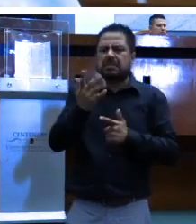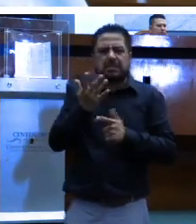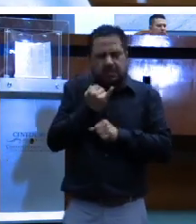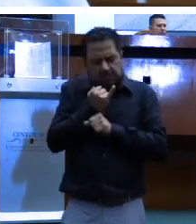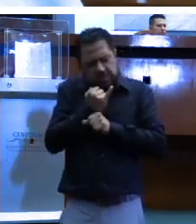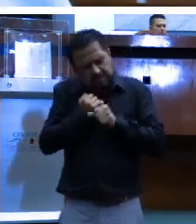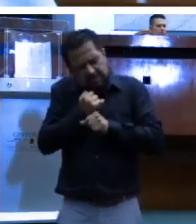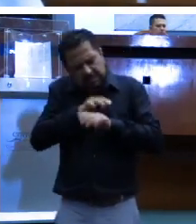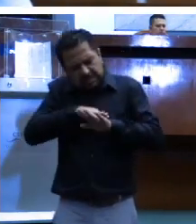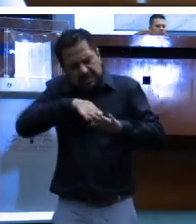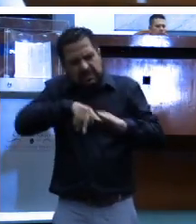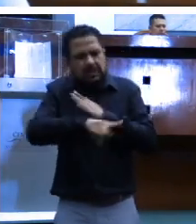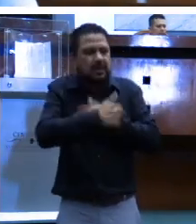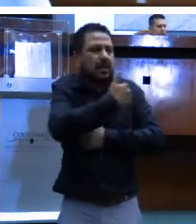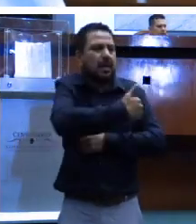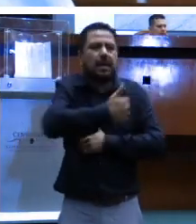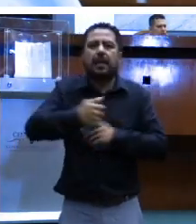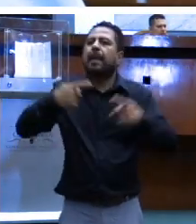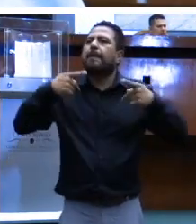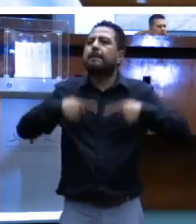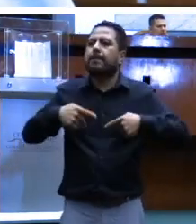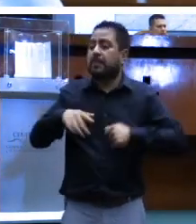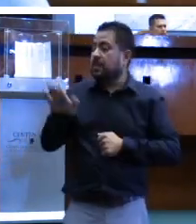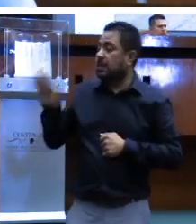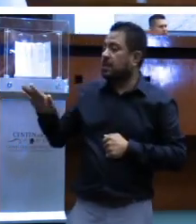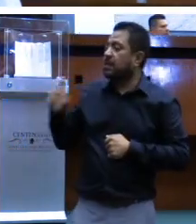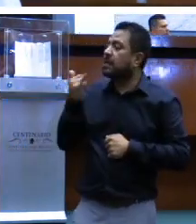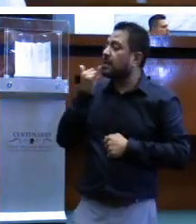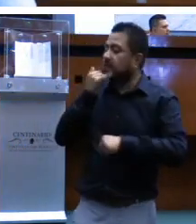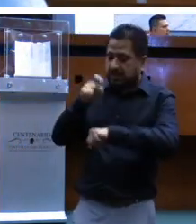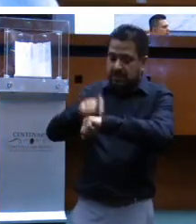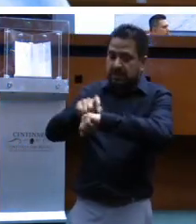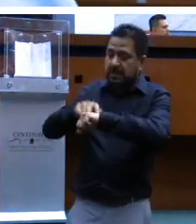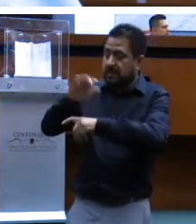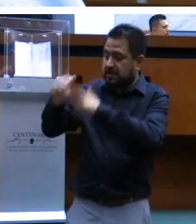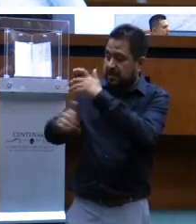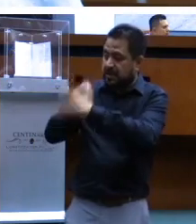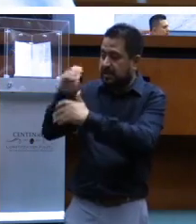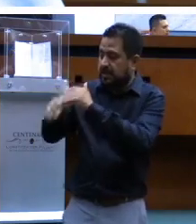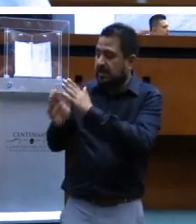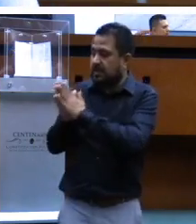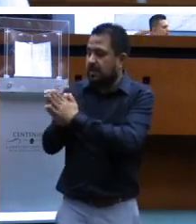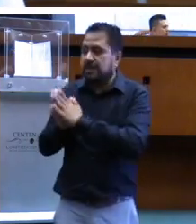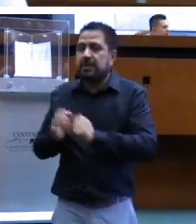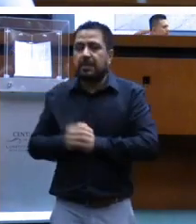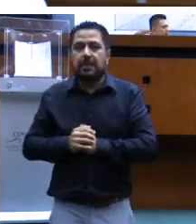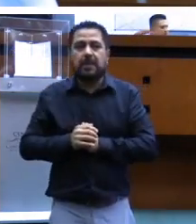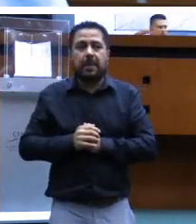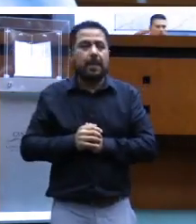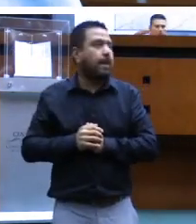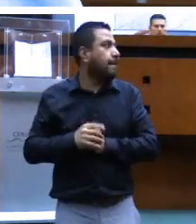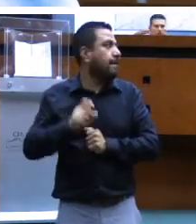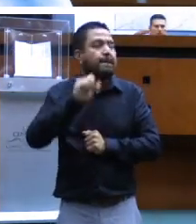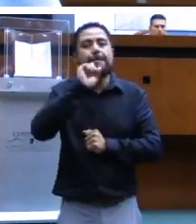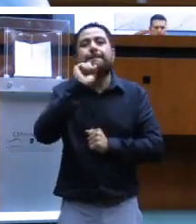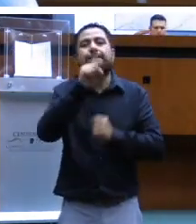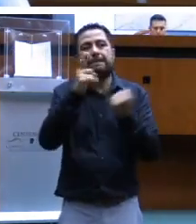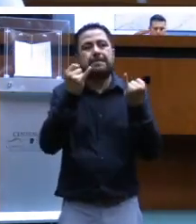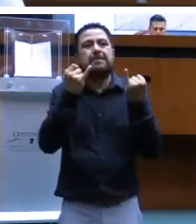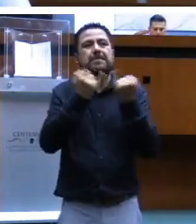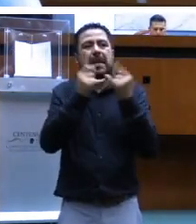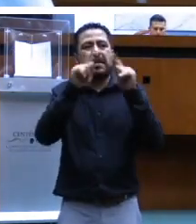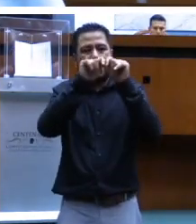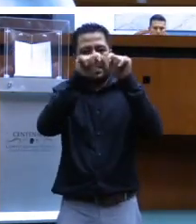de cada persona. Compañera, vaya concluyendo su punto, por favor. Asimismo, la titulación